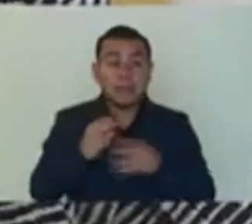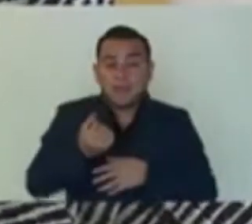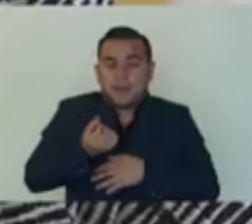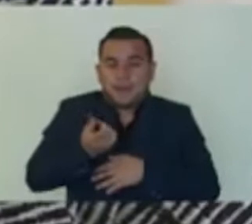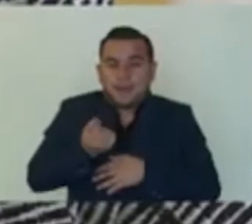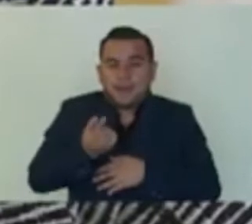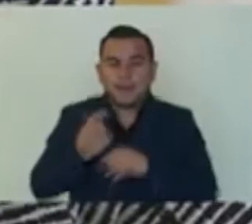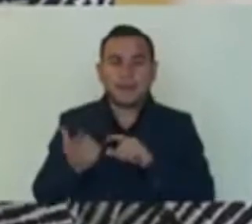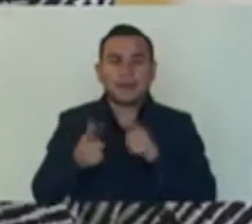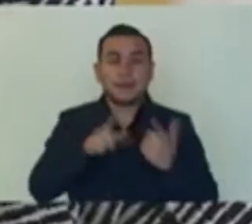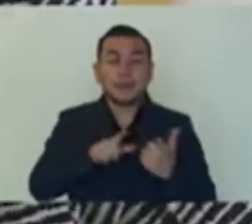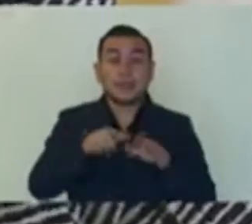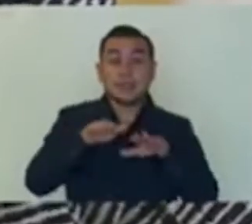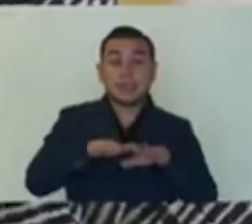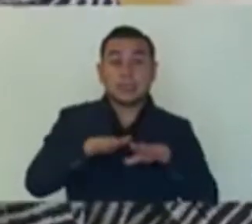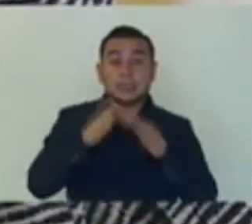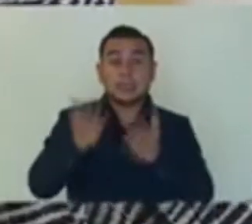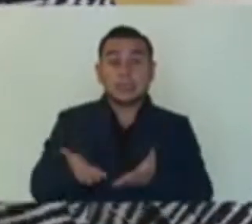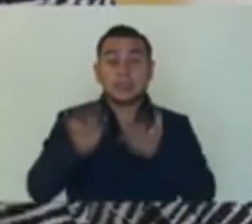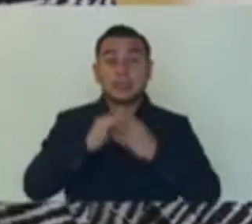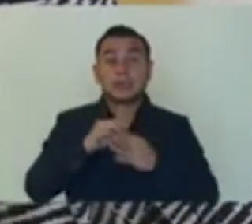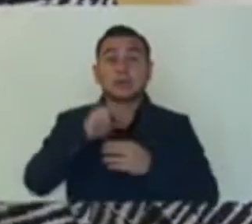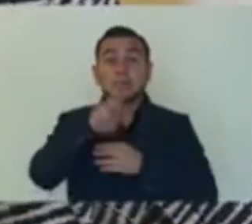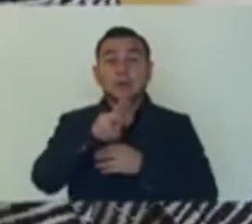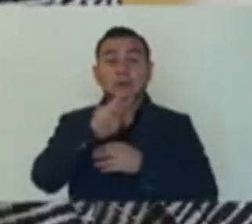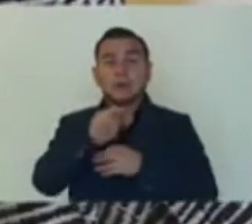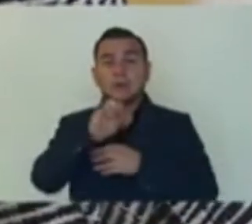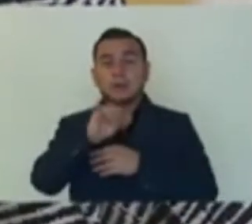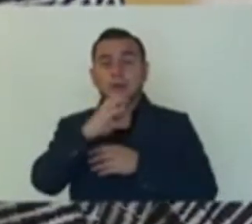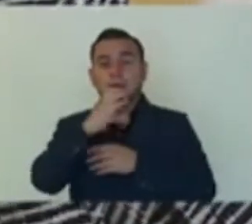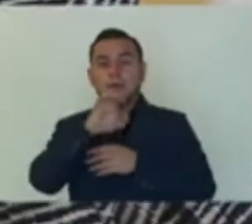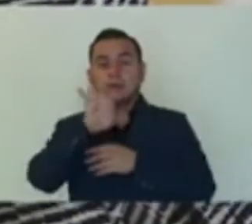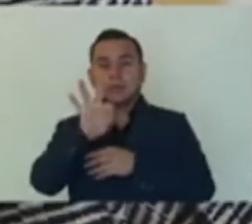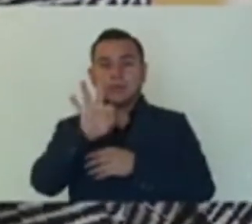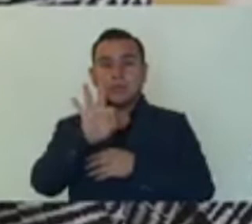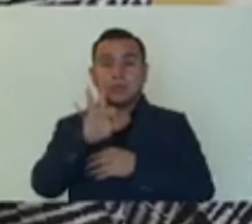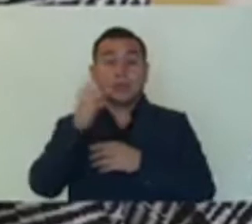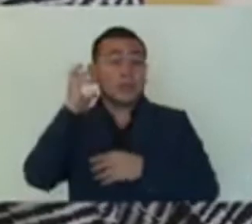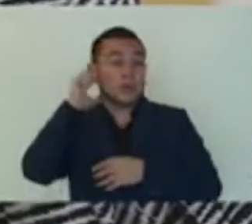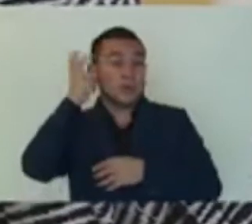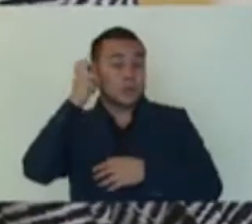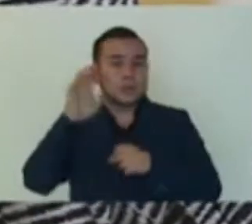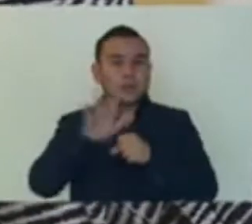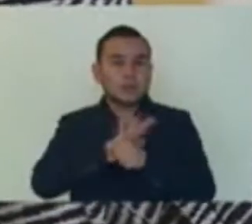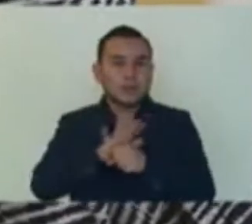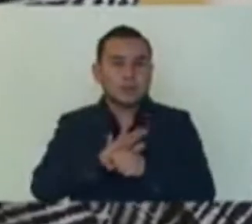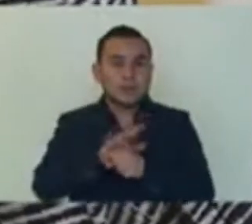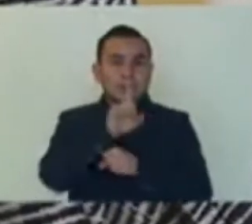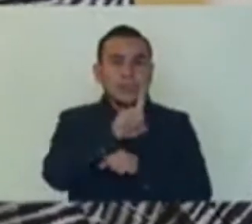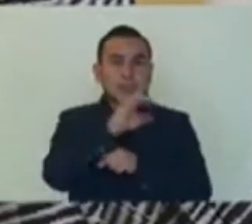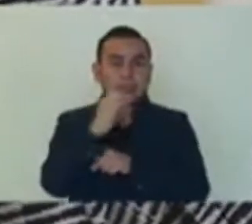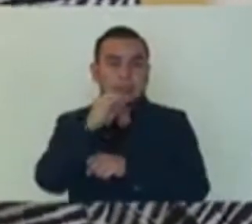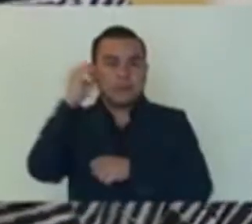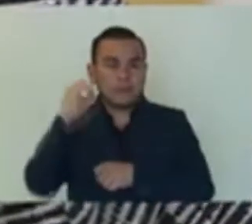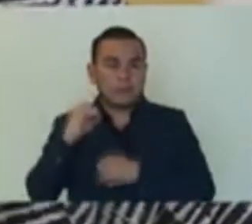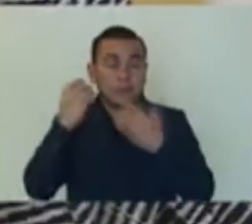listos, gracias a la ayuda de UNICEF, para poder utilizar la radio de manera completa, 100%. Hemos iniciado